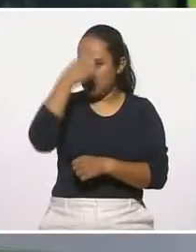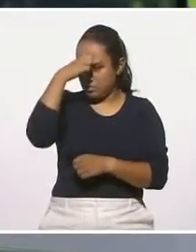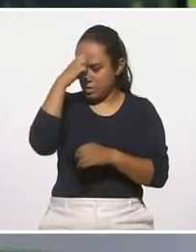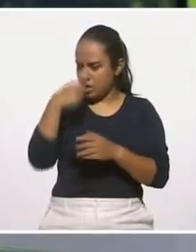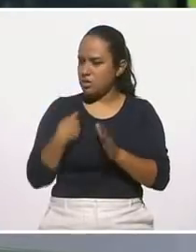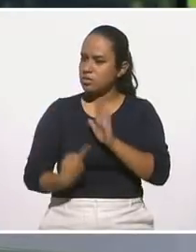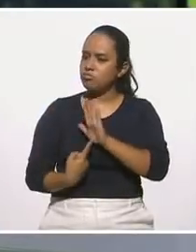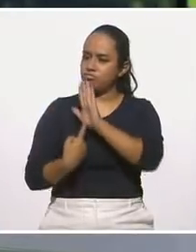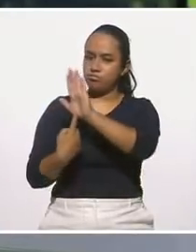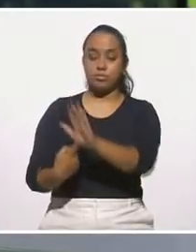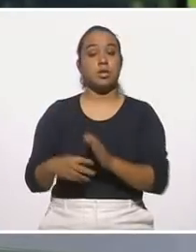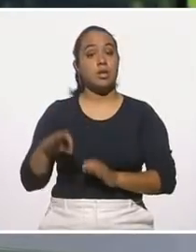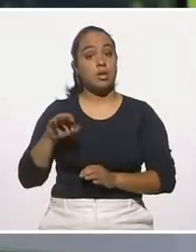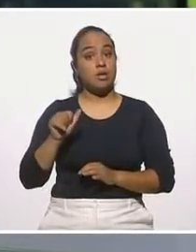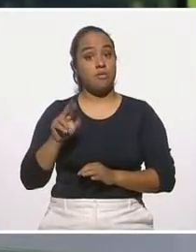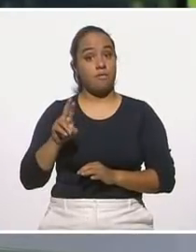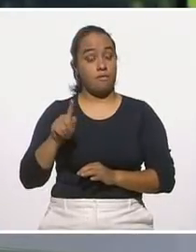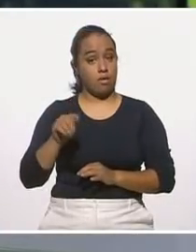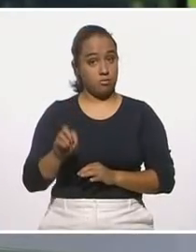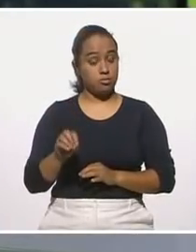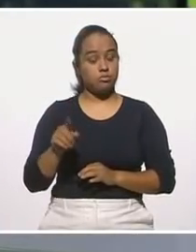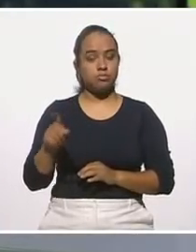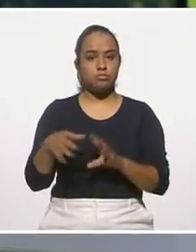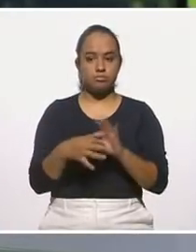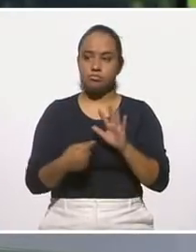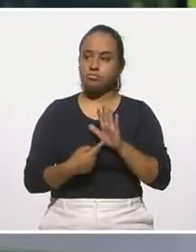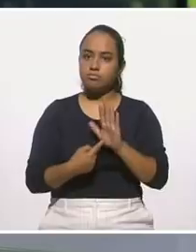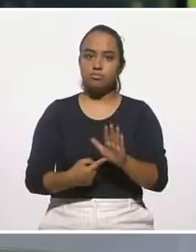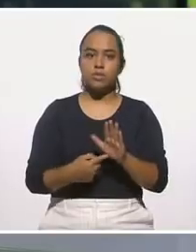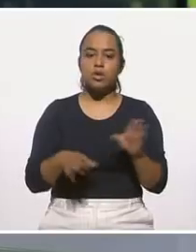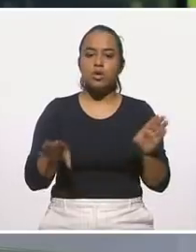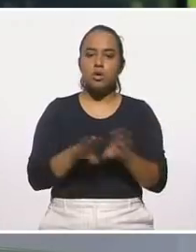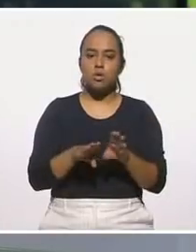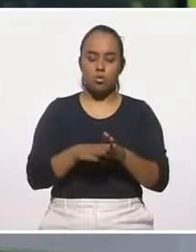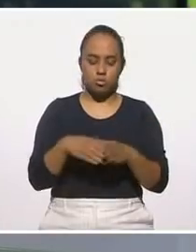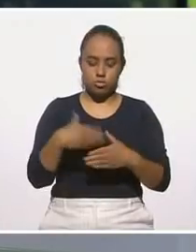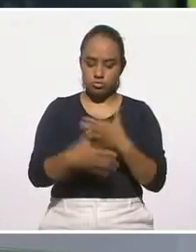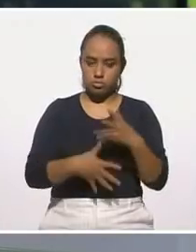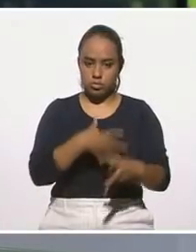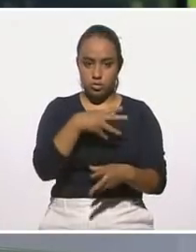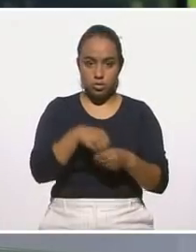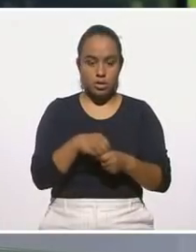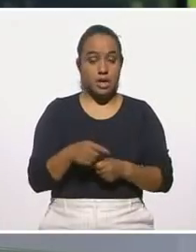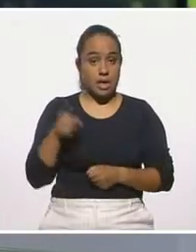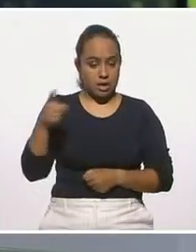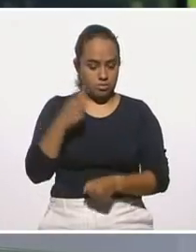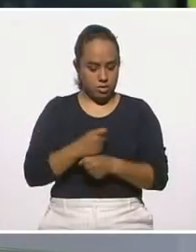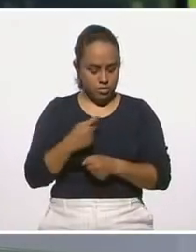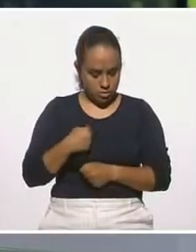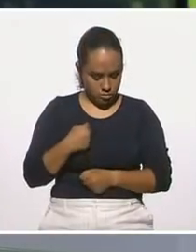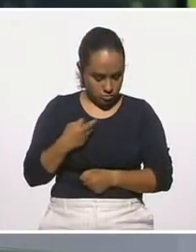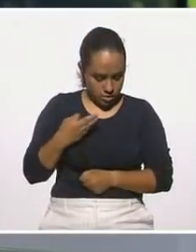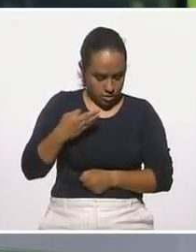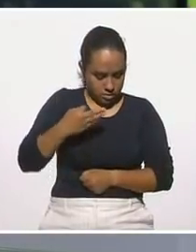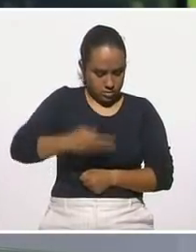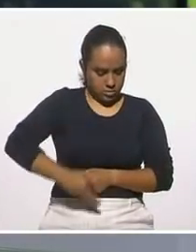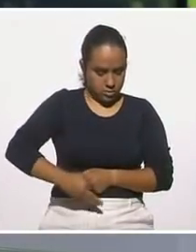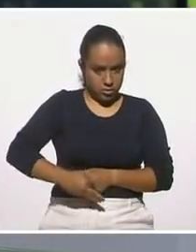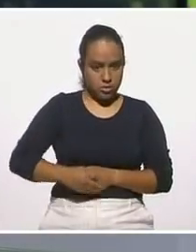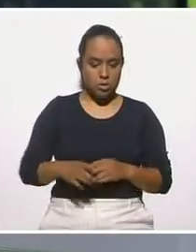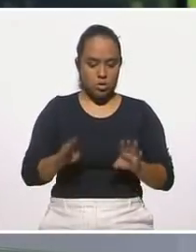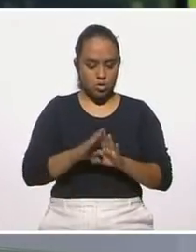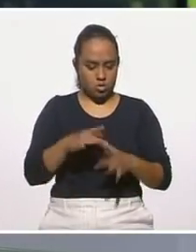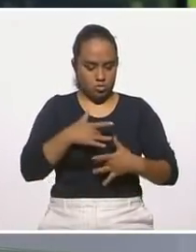Fausto está mostrando todo un proceso completo, desde el reconocimiento de él, de los